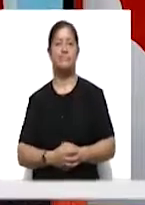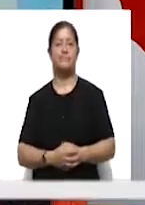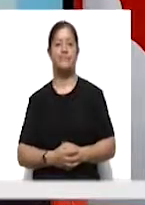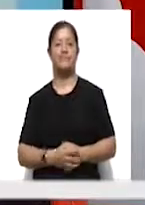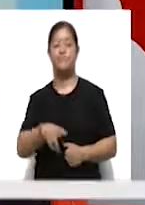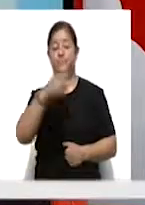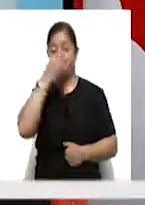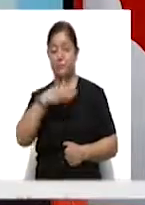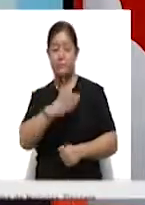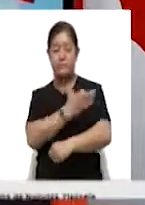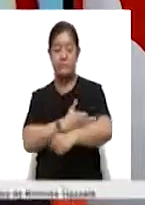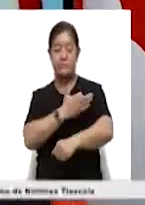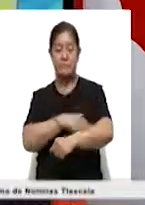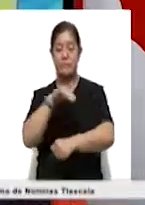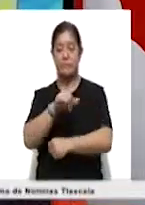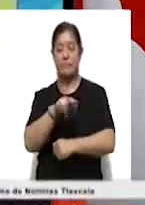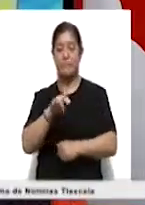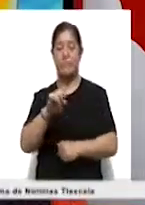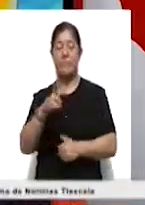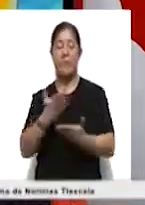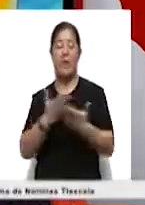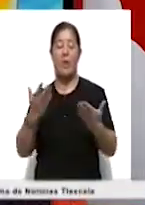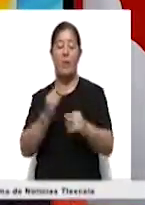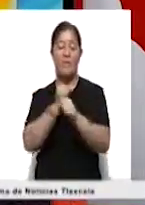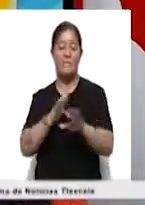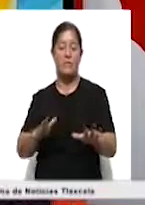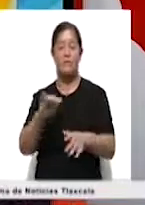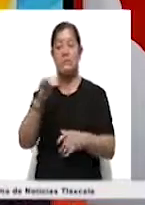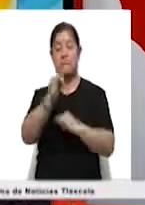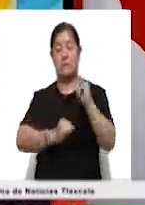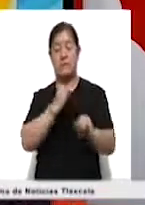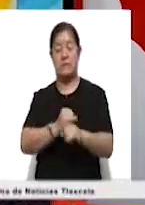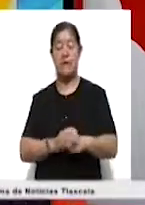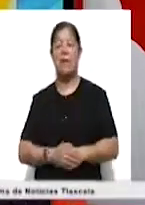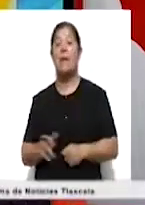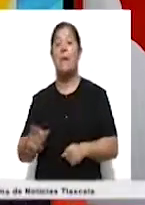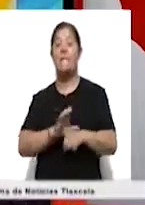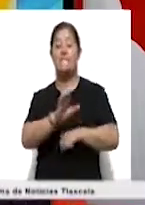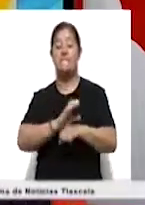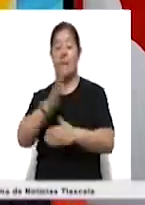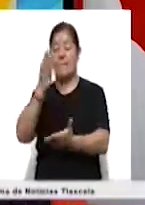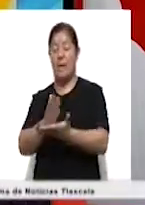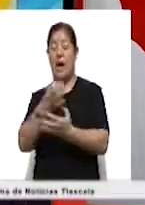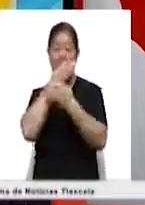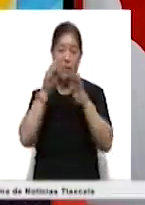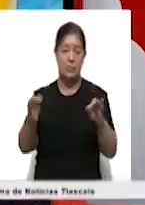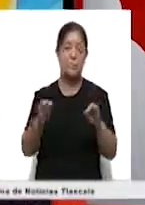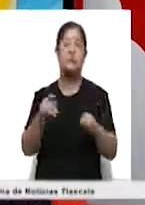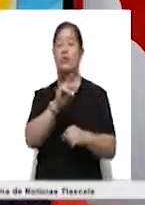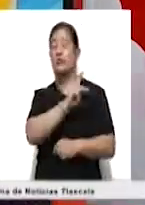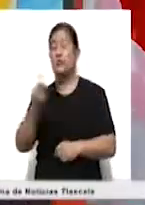Excelente tarde, Manuel. Es momento de conocer la información internacional. Comité de Paro en Colombia anuncia suspensión temporal de